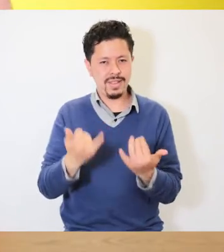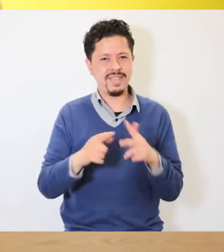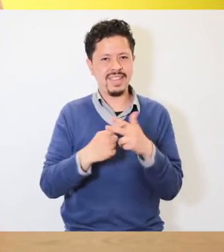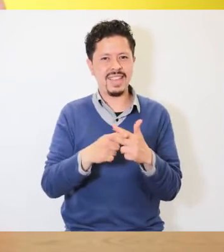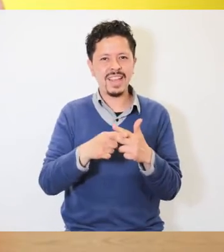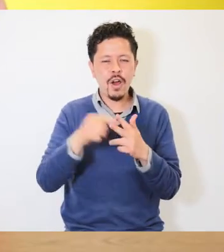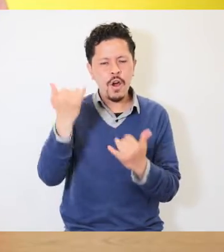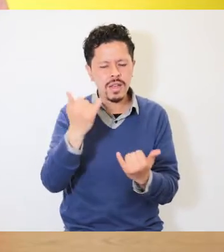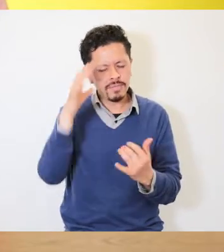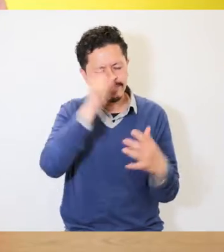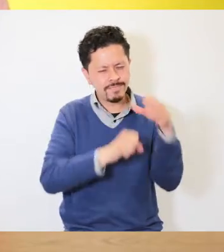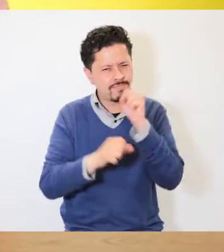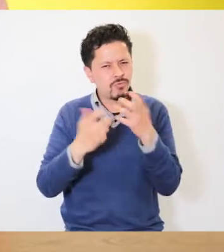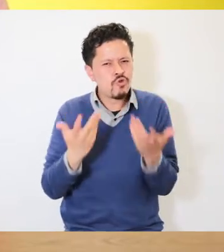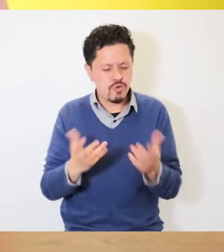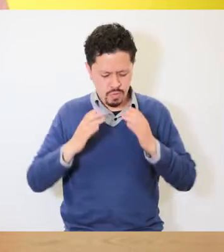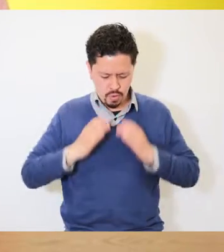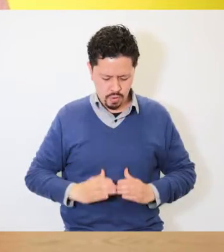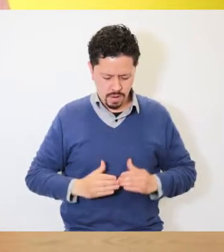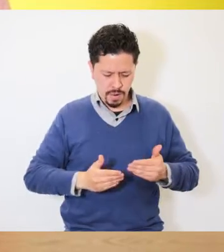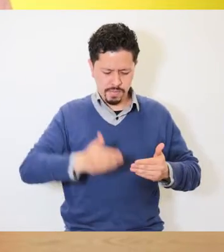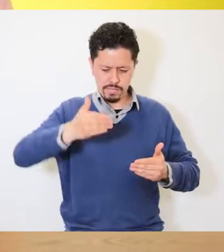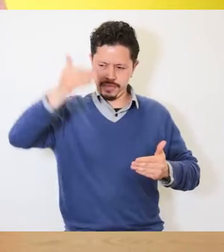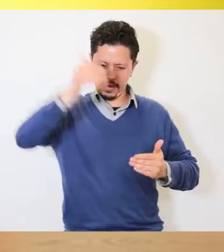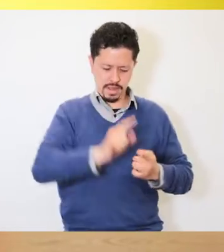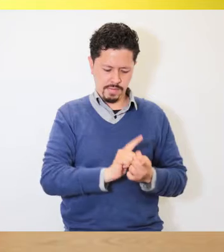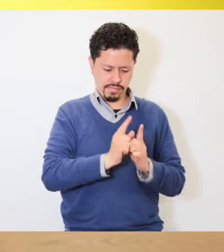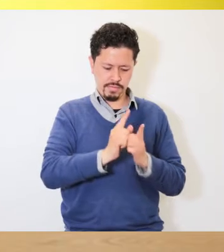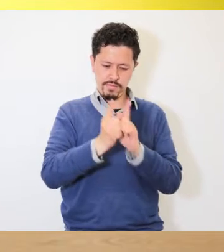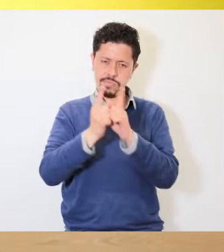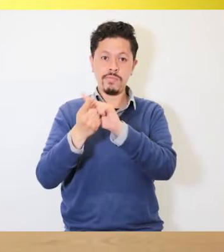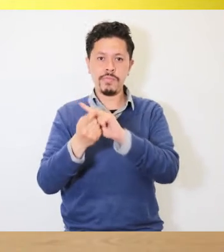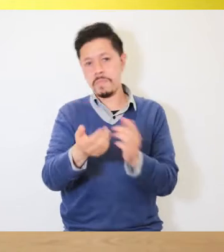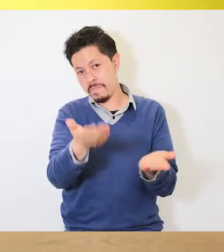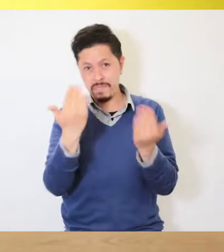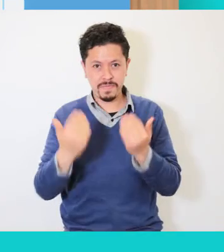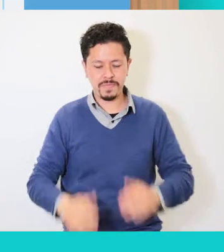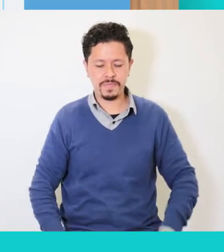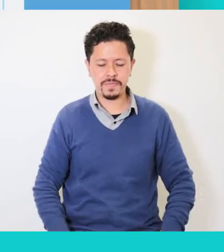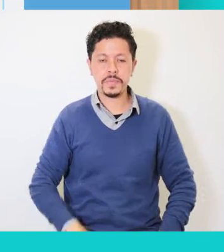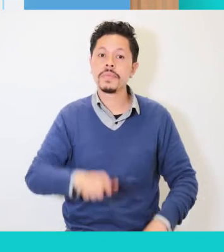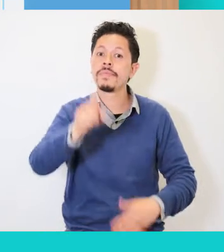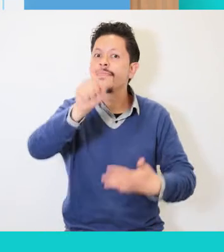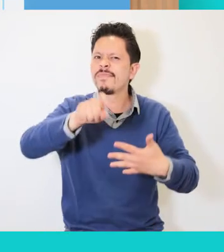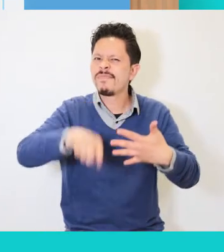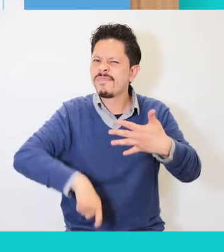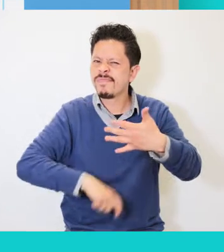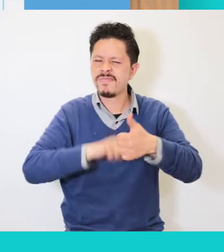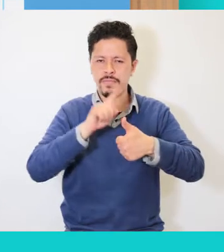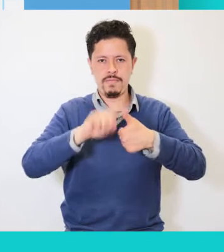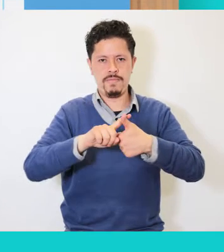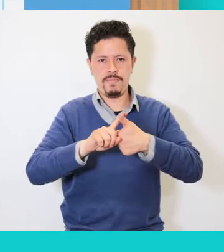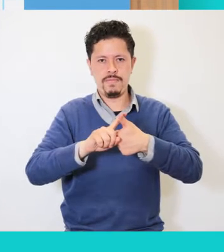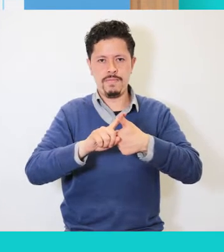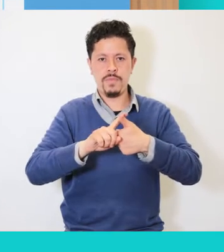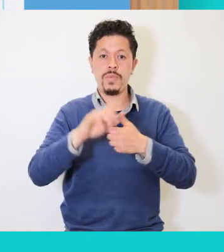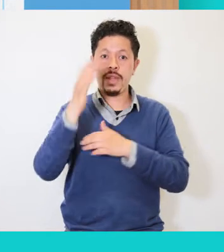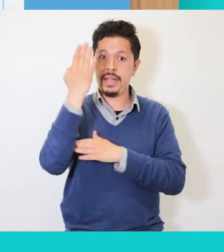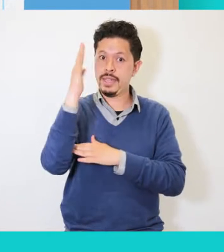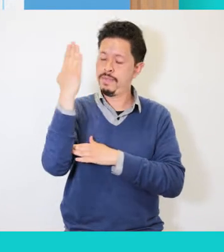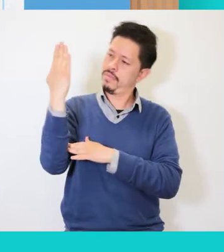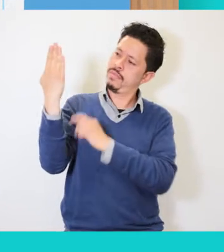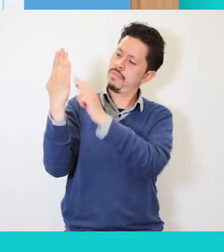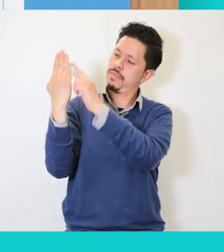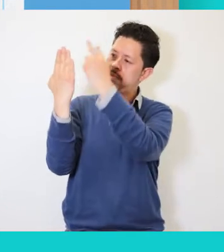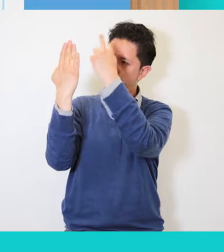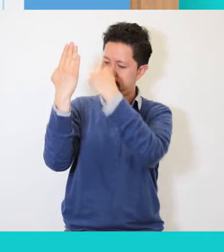los diferentes cambios que tenemos en las diferentes etapas de nuestra vida. Acompáñenme. Para esto necesitaremos un